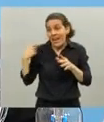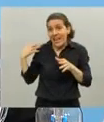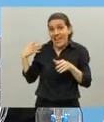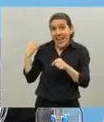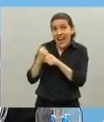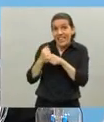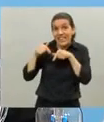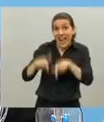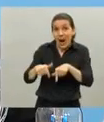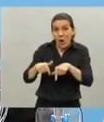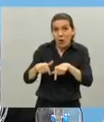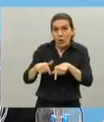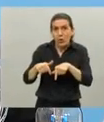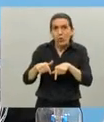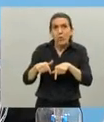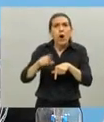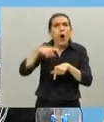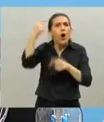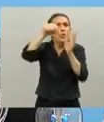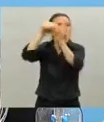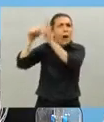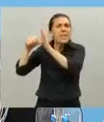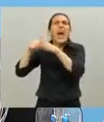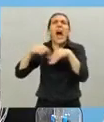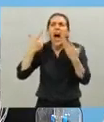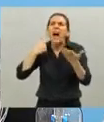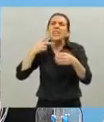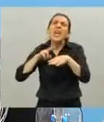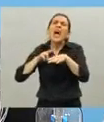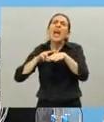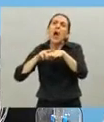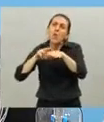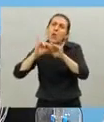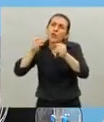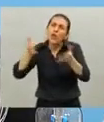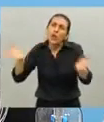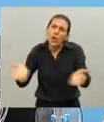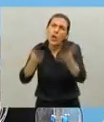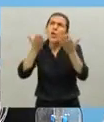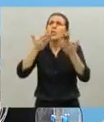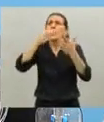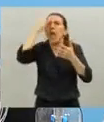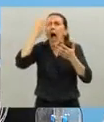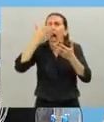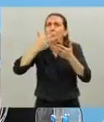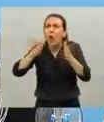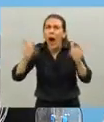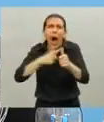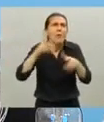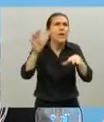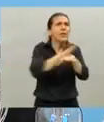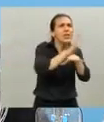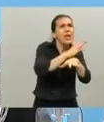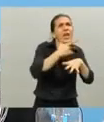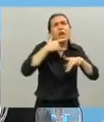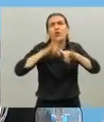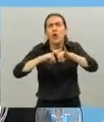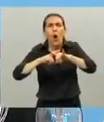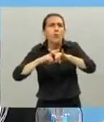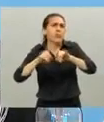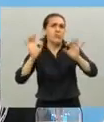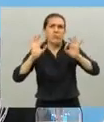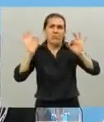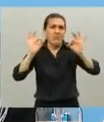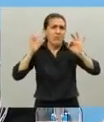hoy nadie ha recomendado en el mundo volver a abrir espectáculos públicos volver a abrir teatro volver a abrir cines nadie ha